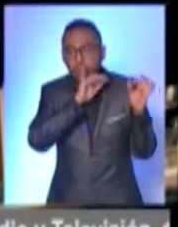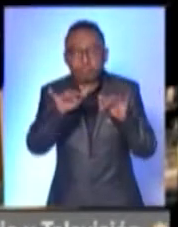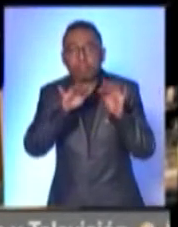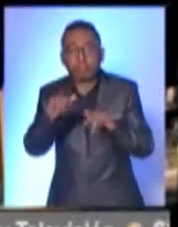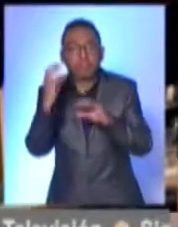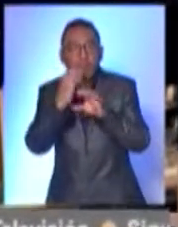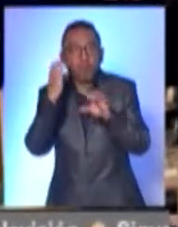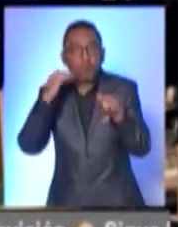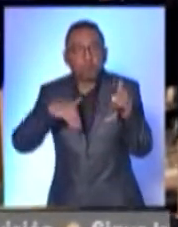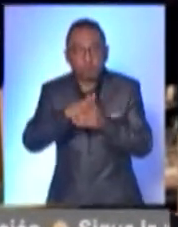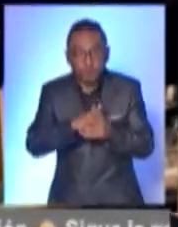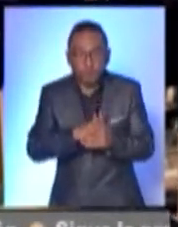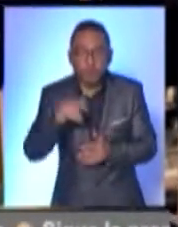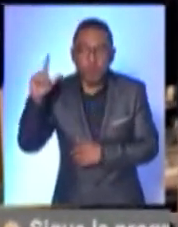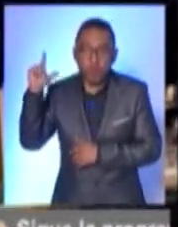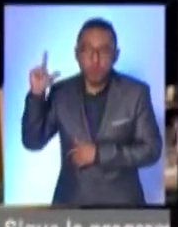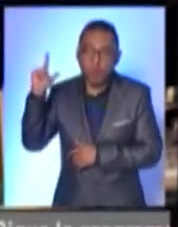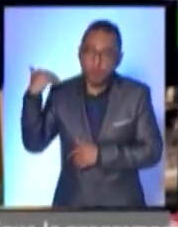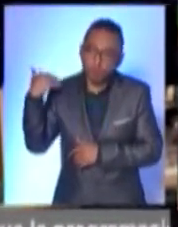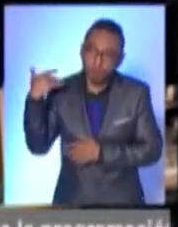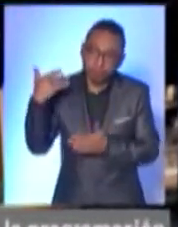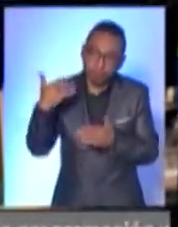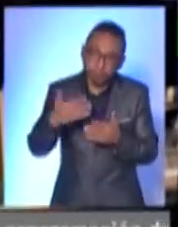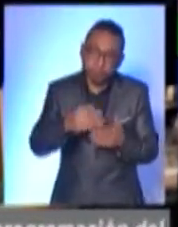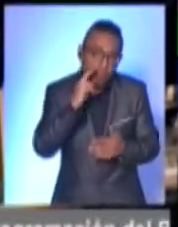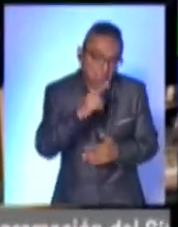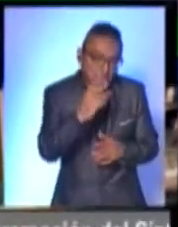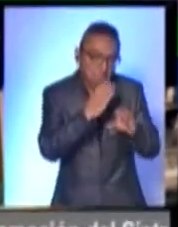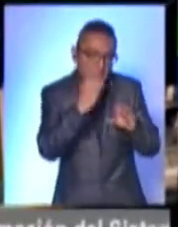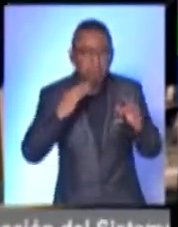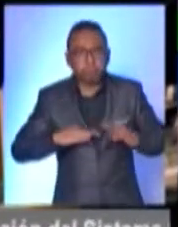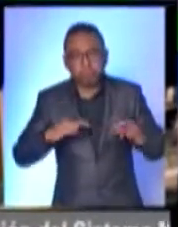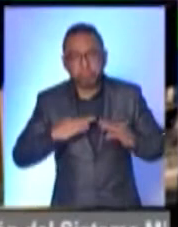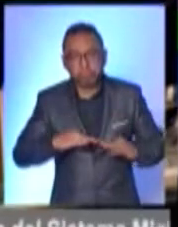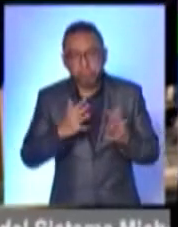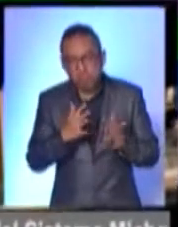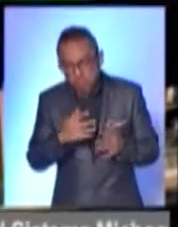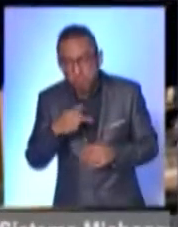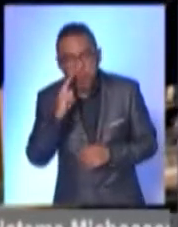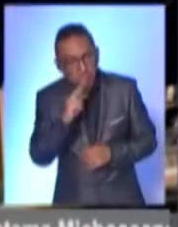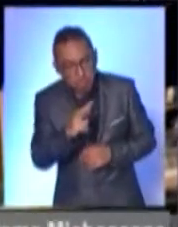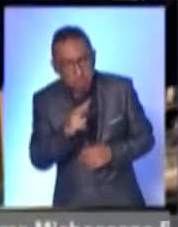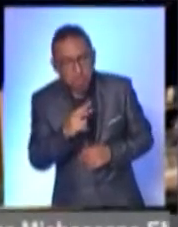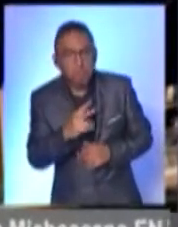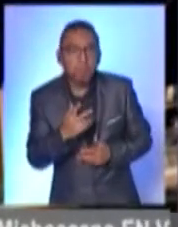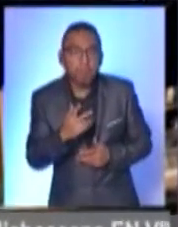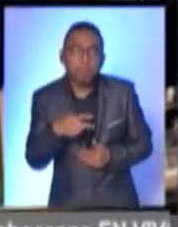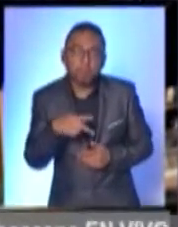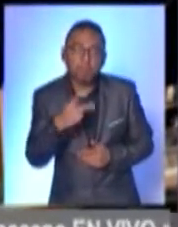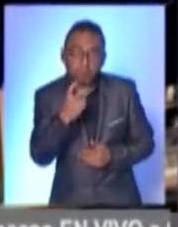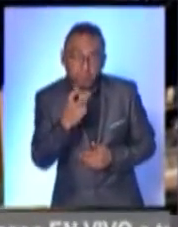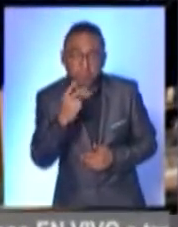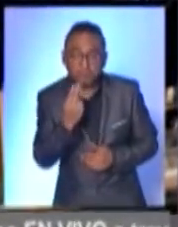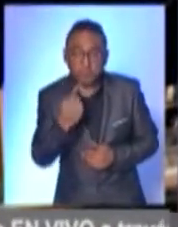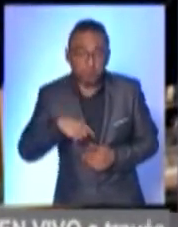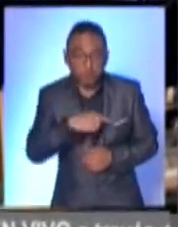para la fecha se ha mantenido realmente tranquila la terminal, si hay afluencia, pero se ha mantenido tranquila y pues lógicamente tenemos